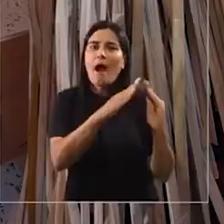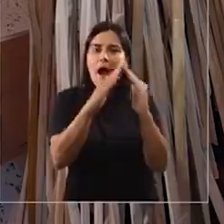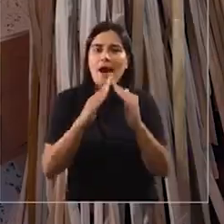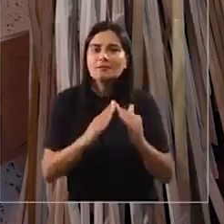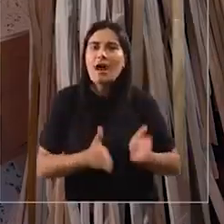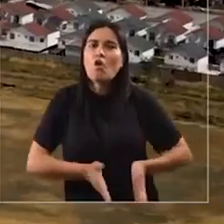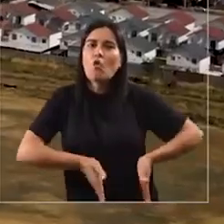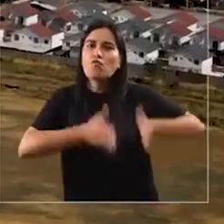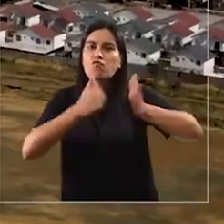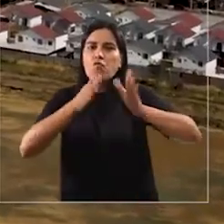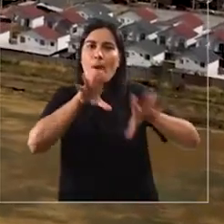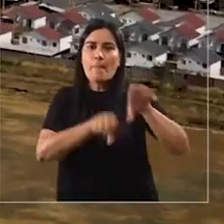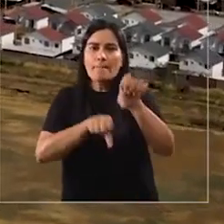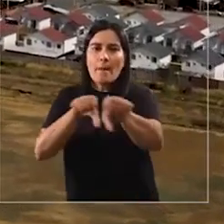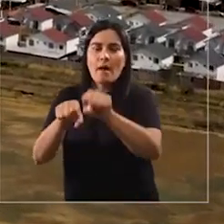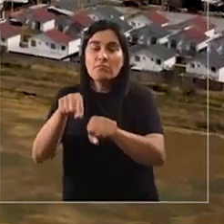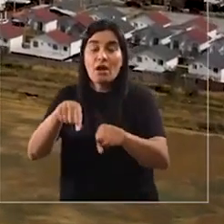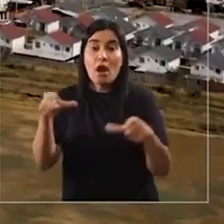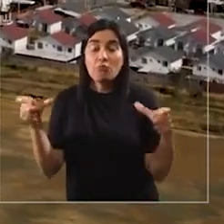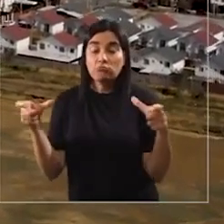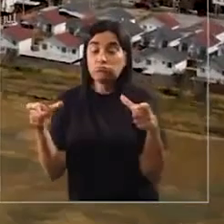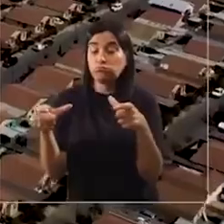y estos lugares se terminan.